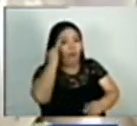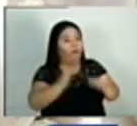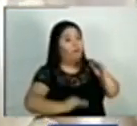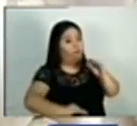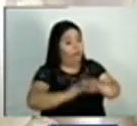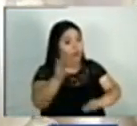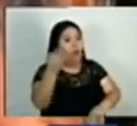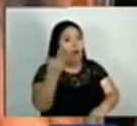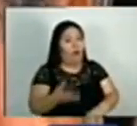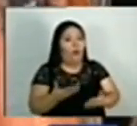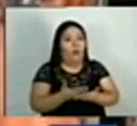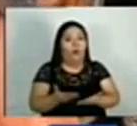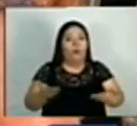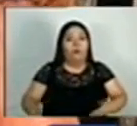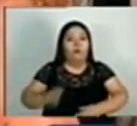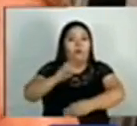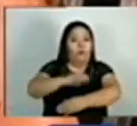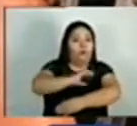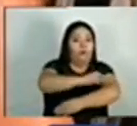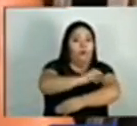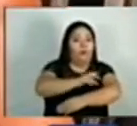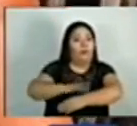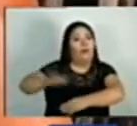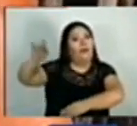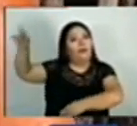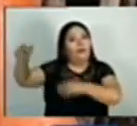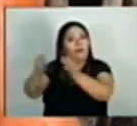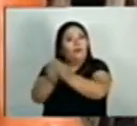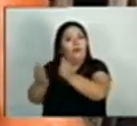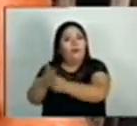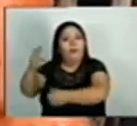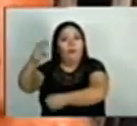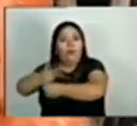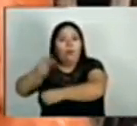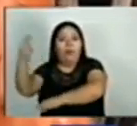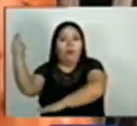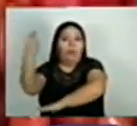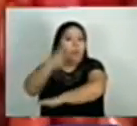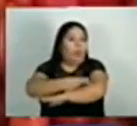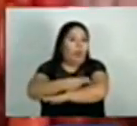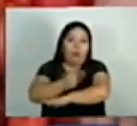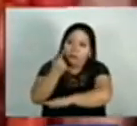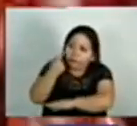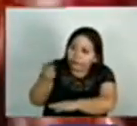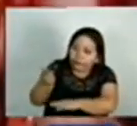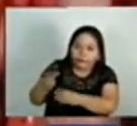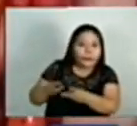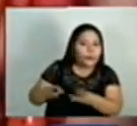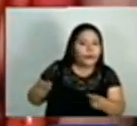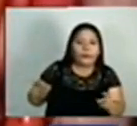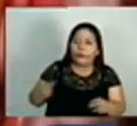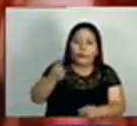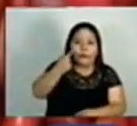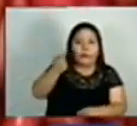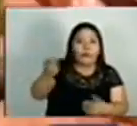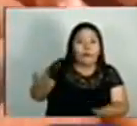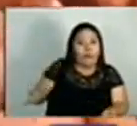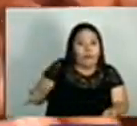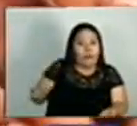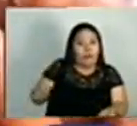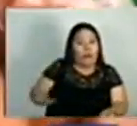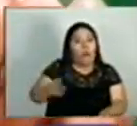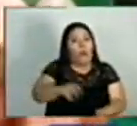precios de la canasta básica debido a los bloqueos en Guatemala y no se visualiza una solución a la problemática, mientras